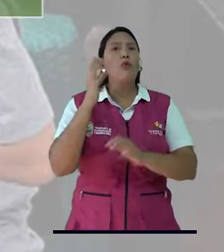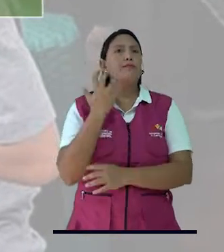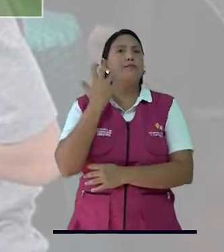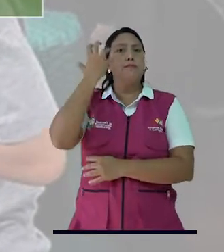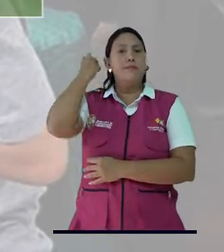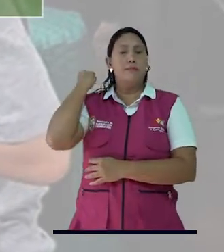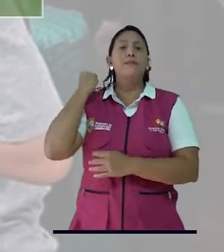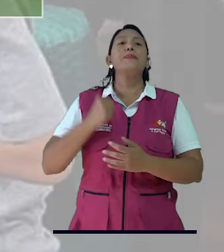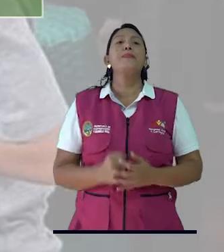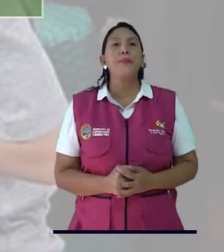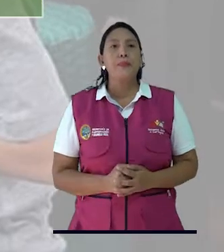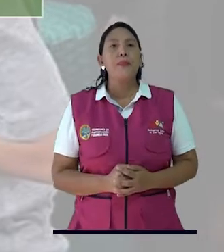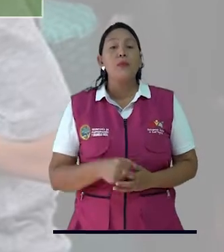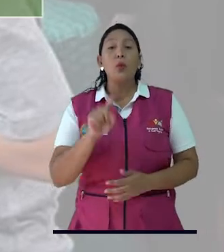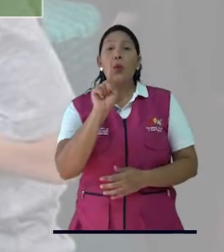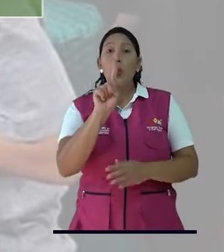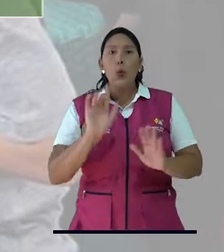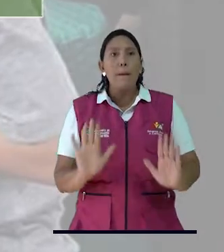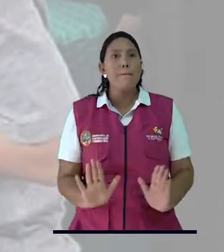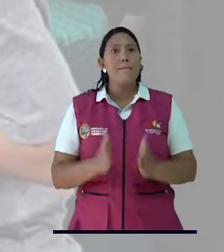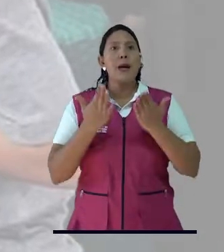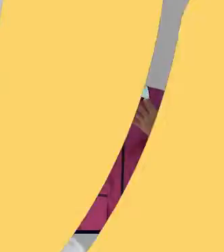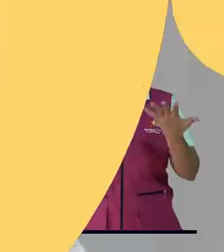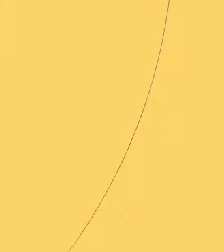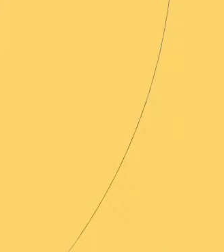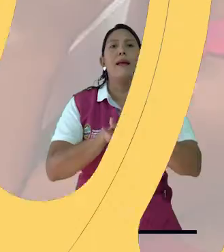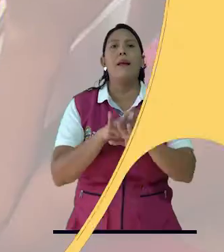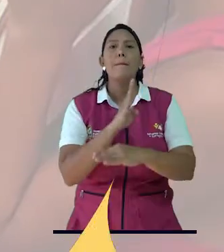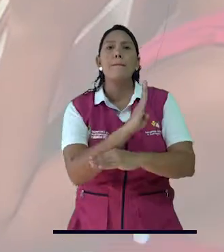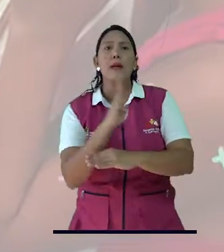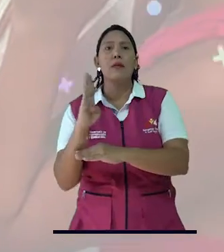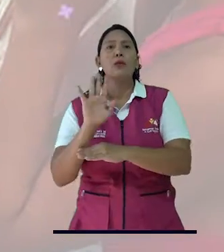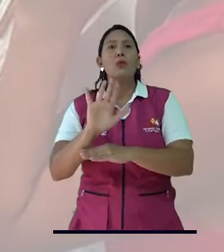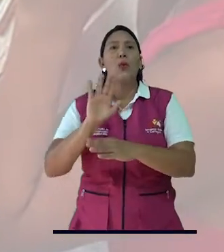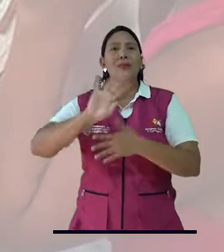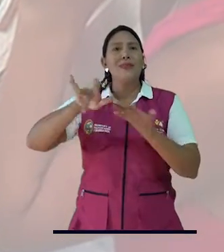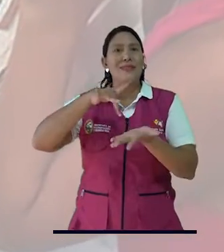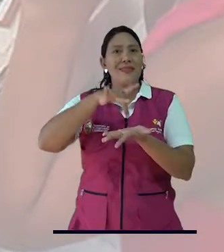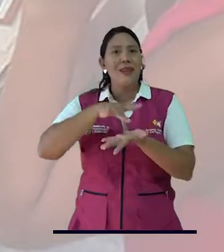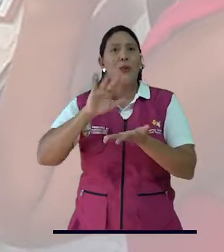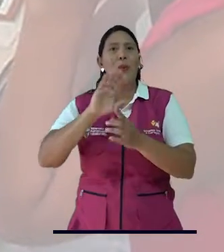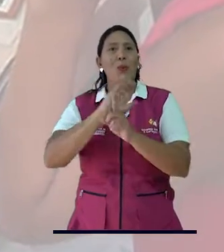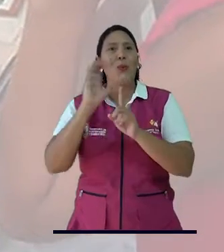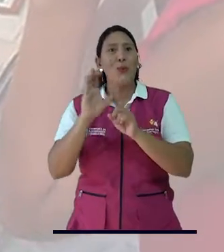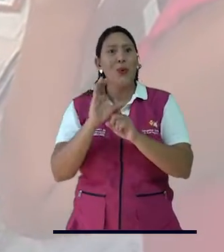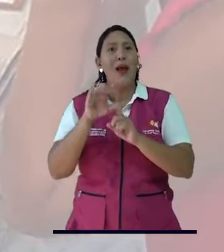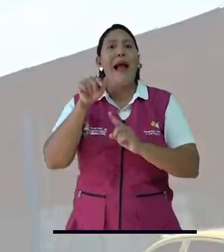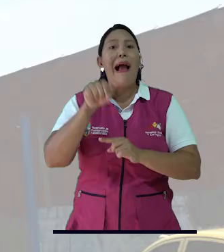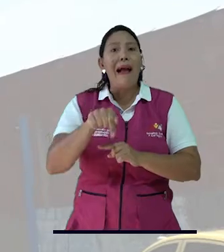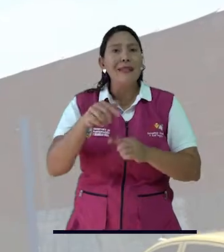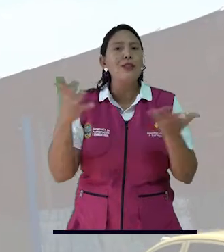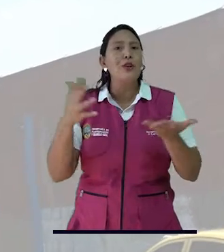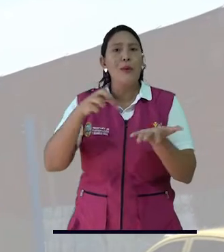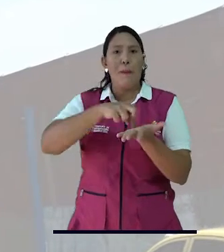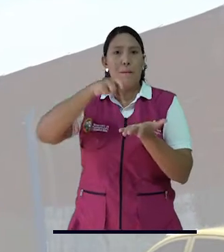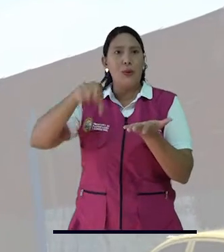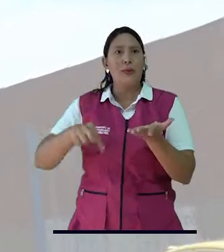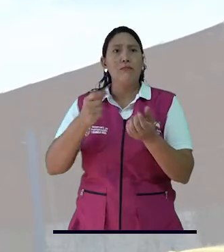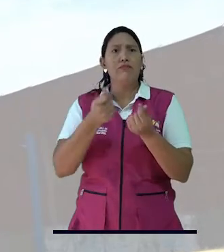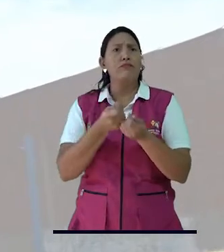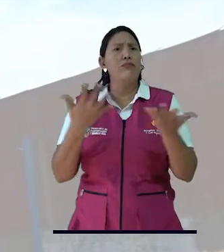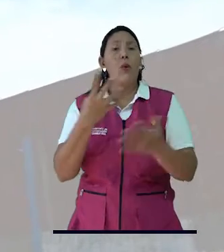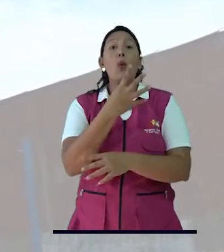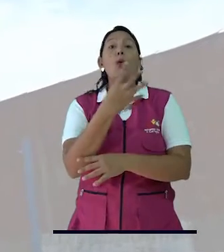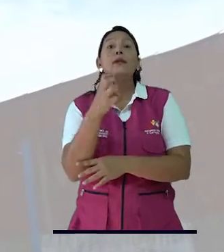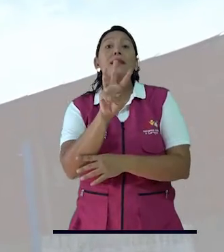arquitectónicos de la red de bibliotecas, un mejoramiento integral de la biblioteca y centro cultural Las Pilanderas